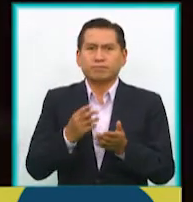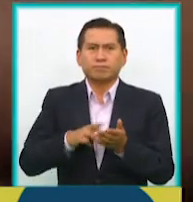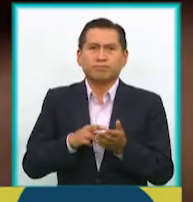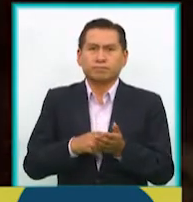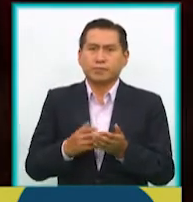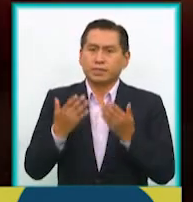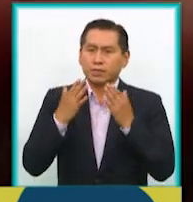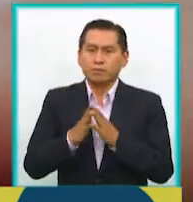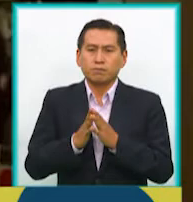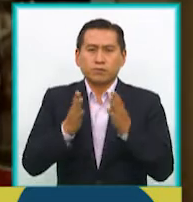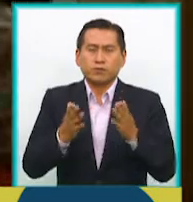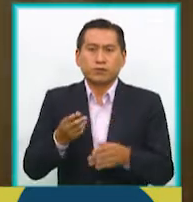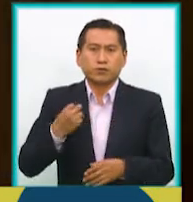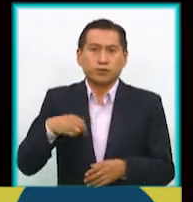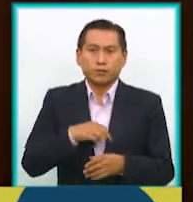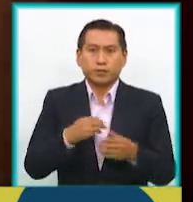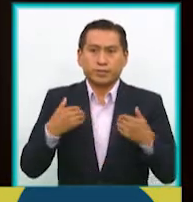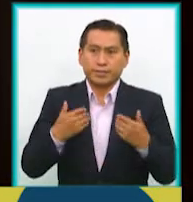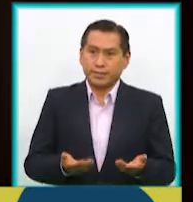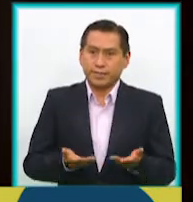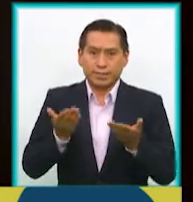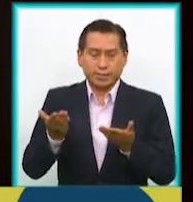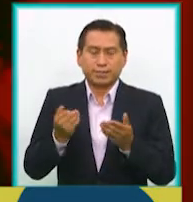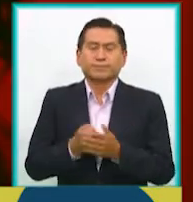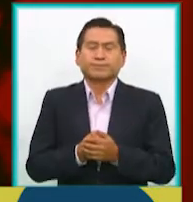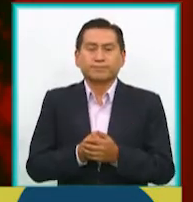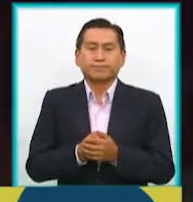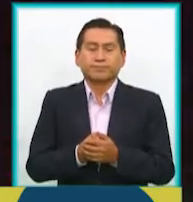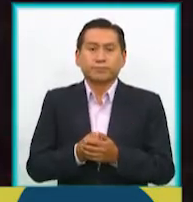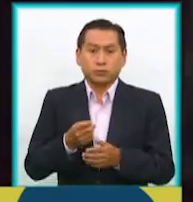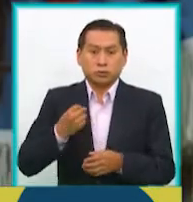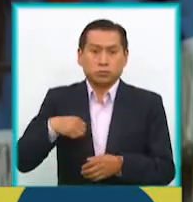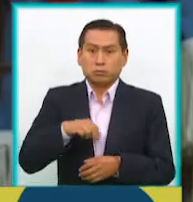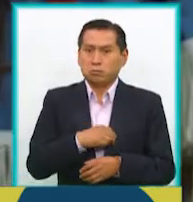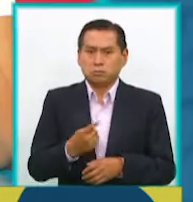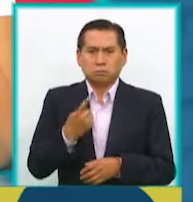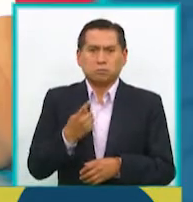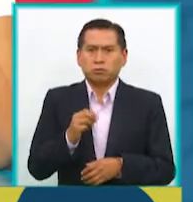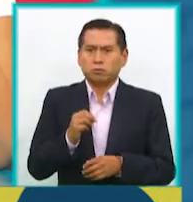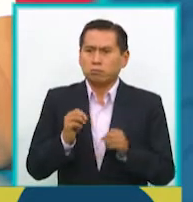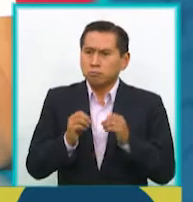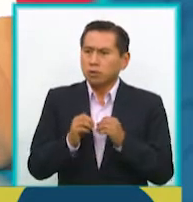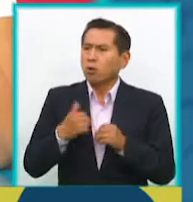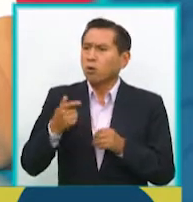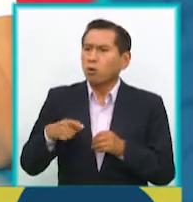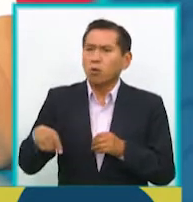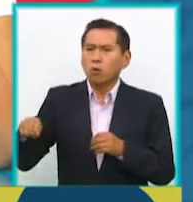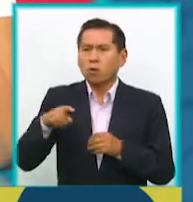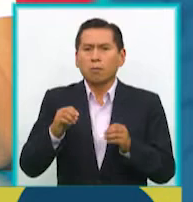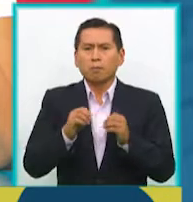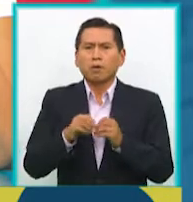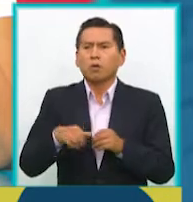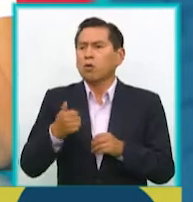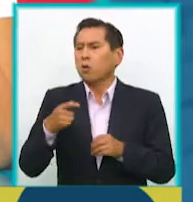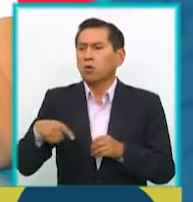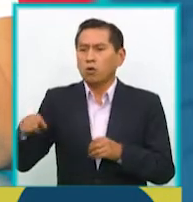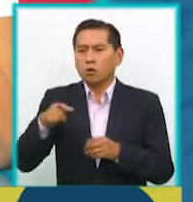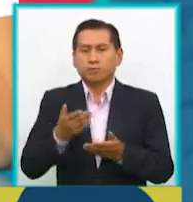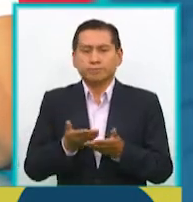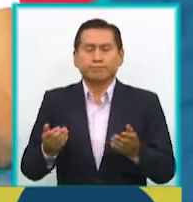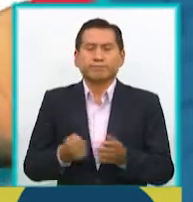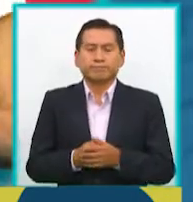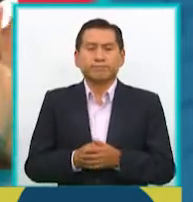agradecimiento eterno que les tenemos y no solamente nosotros, estoy seguro que muchísimas otras obras y muchísimos otros artistas también.